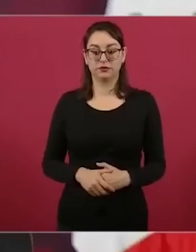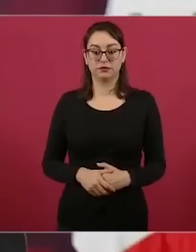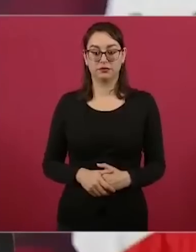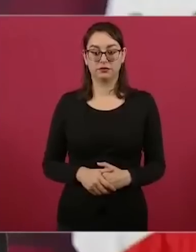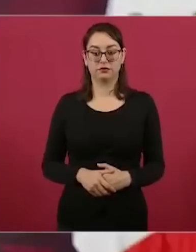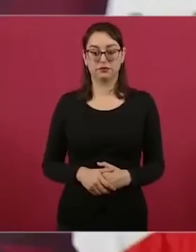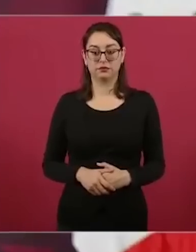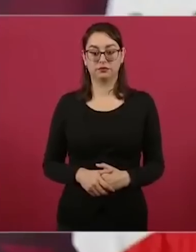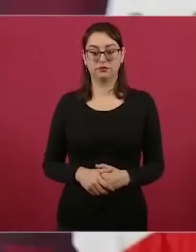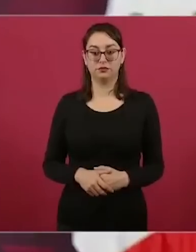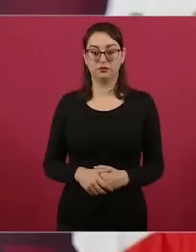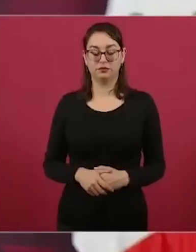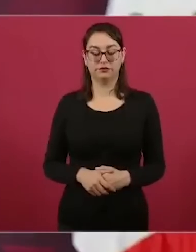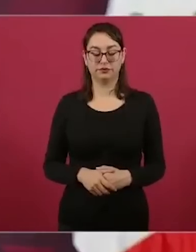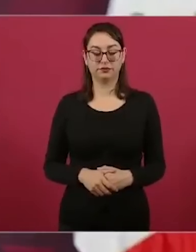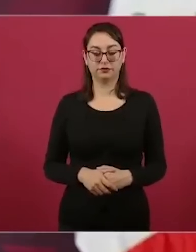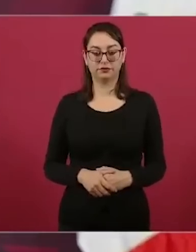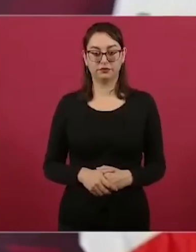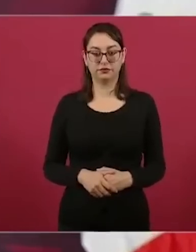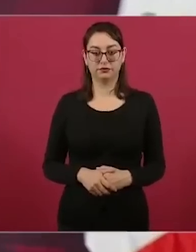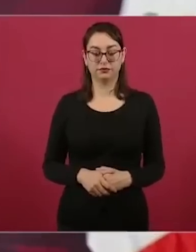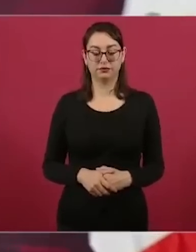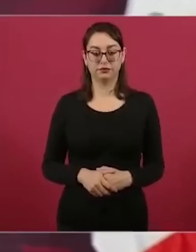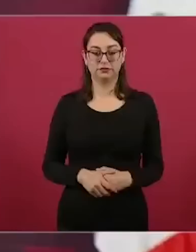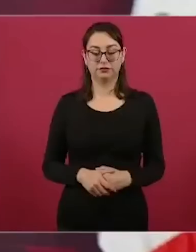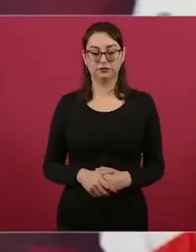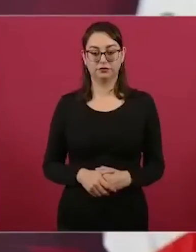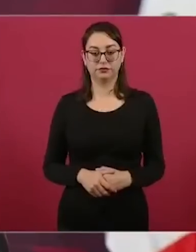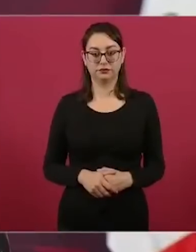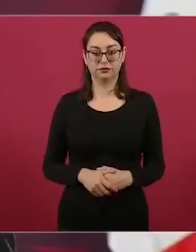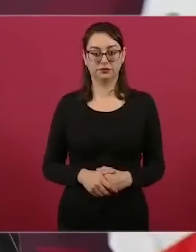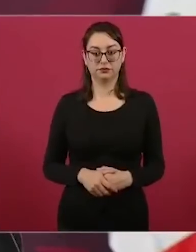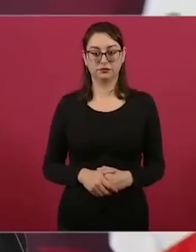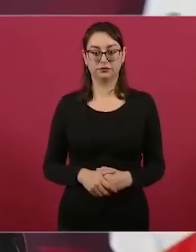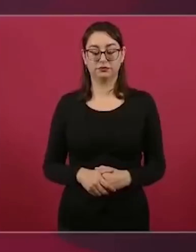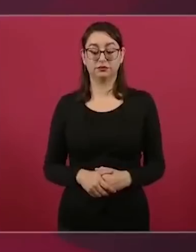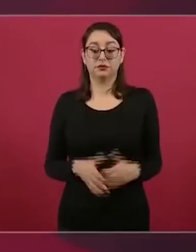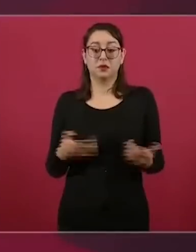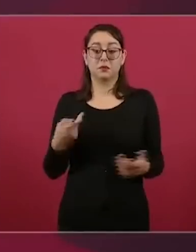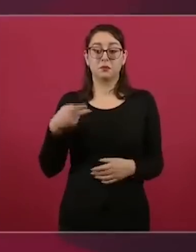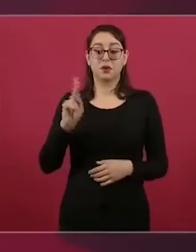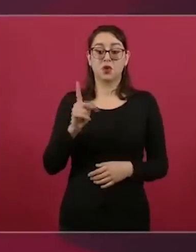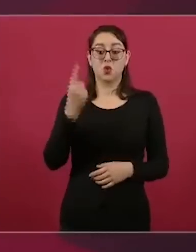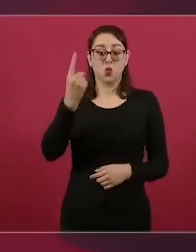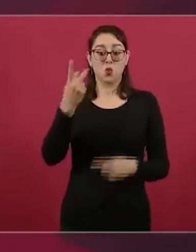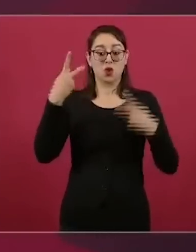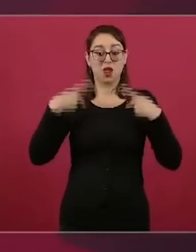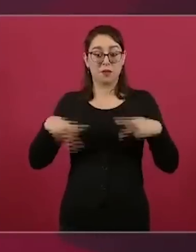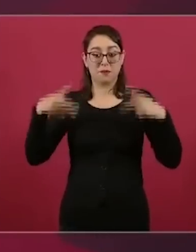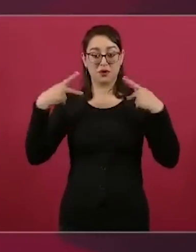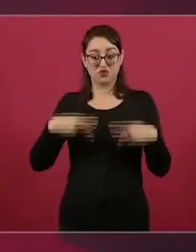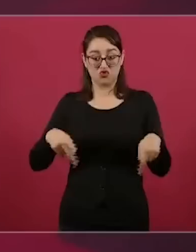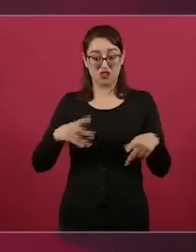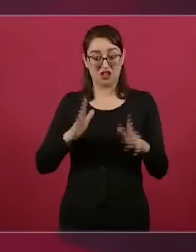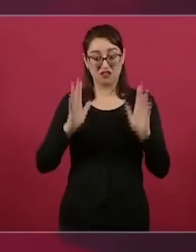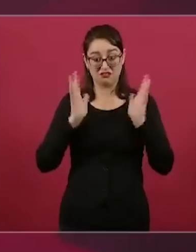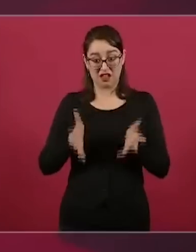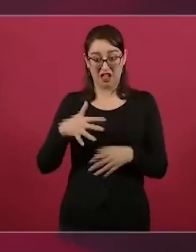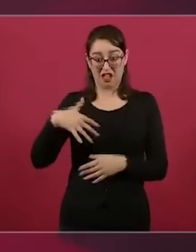grupo de o un compendio de ideas sobre la vida es difícil